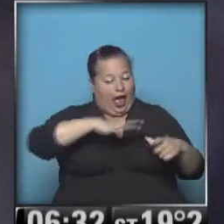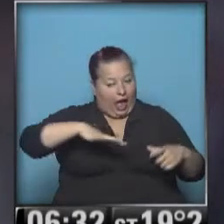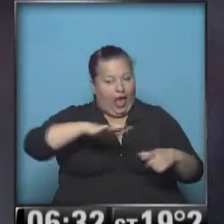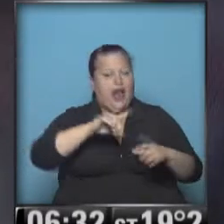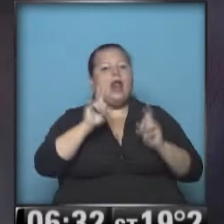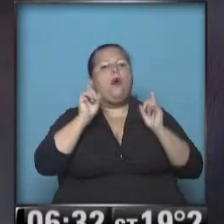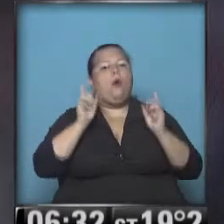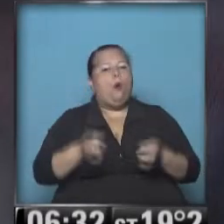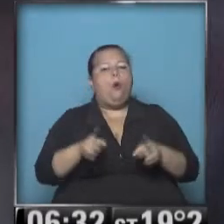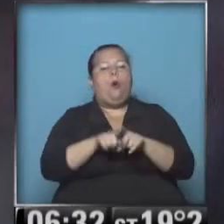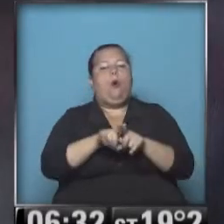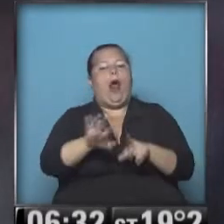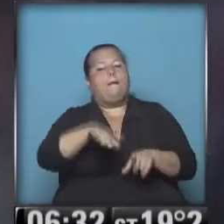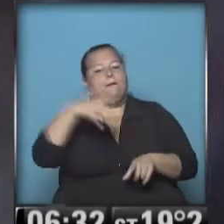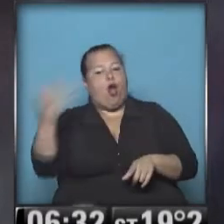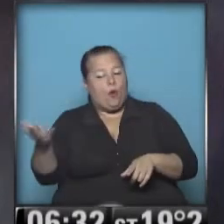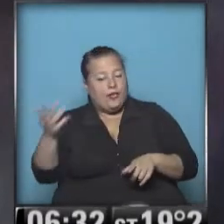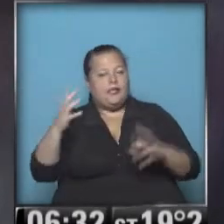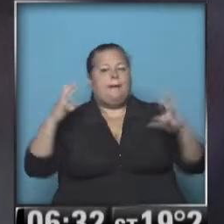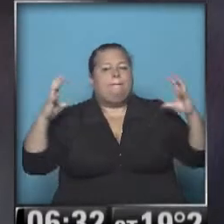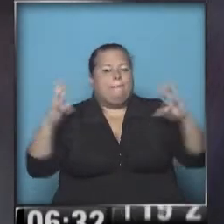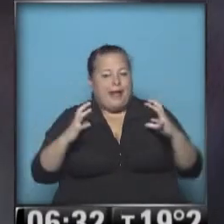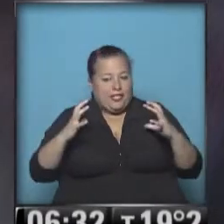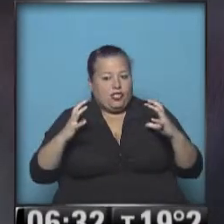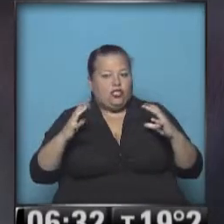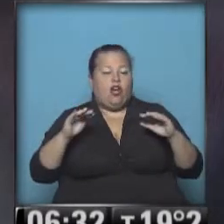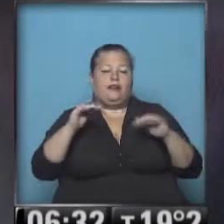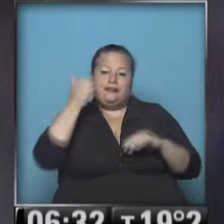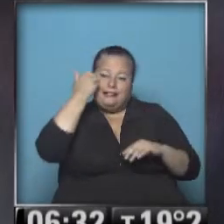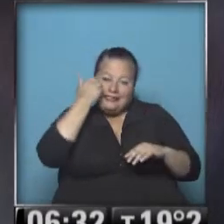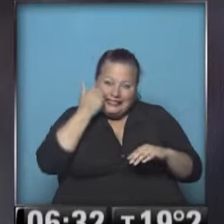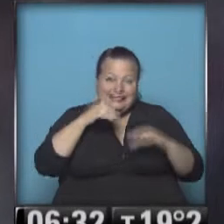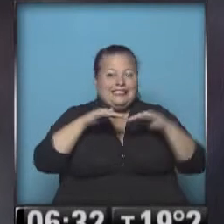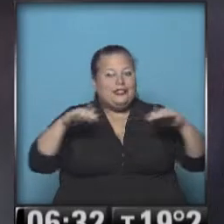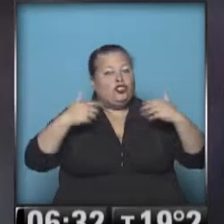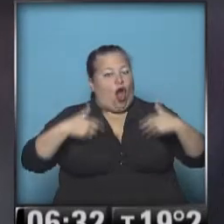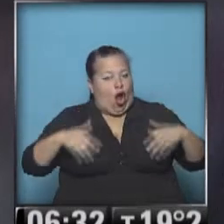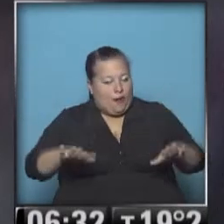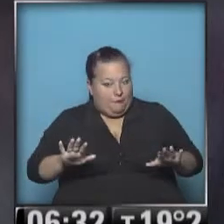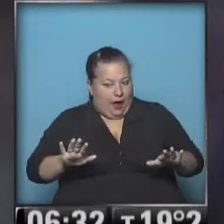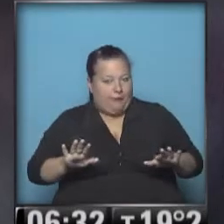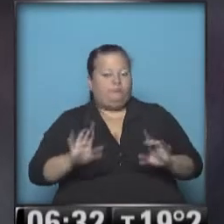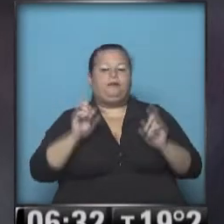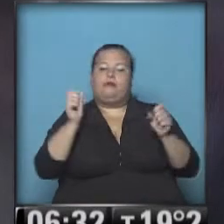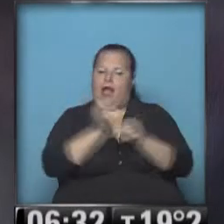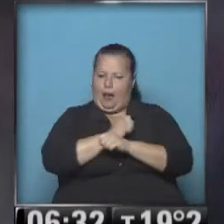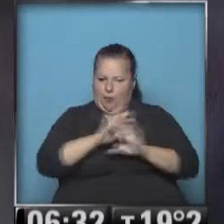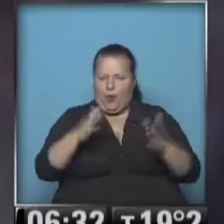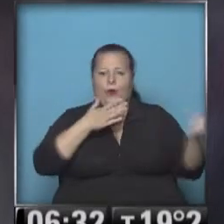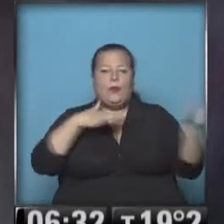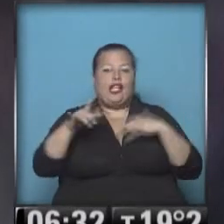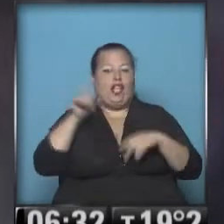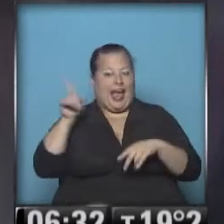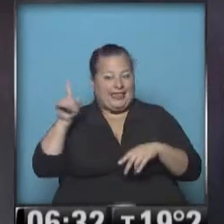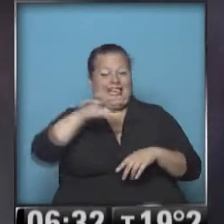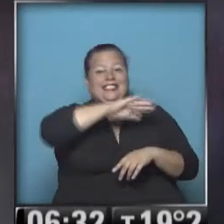igual que en el Gran Buenos Aires, la presión atmosférica está tocando su valor medio normal. Confirmado el viento del